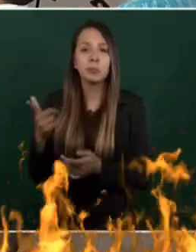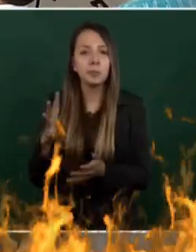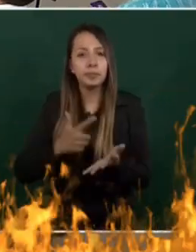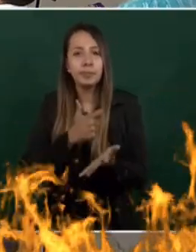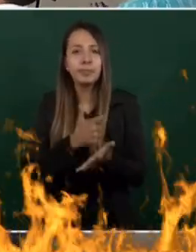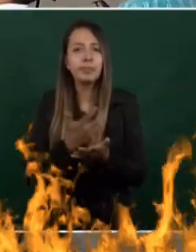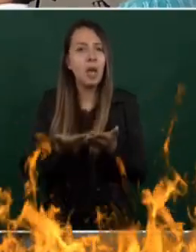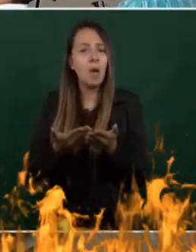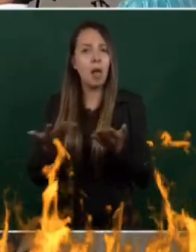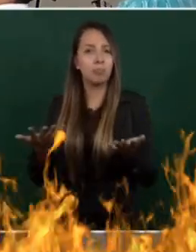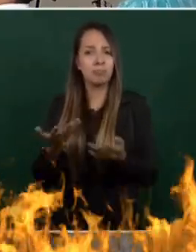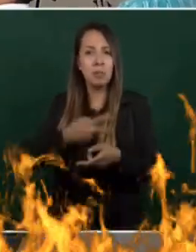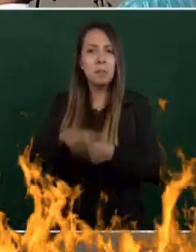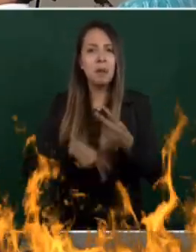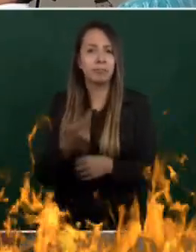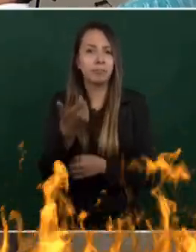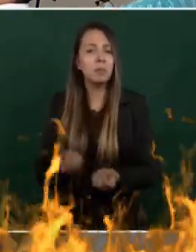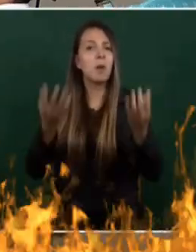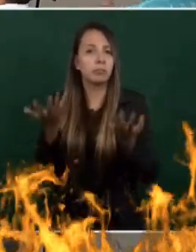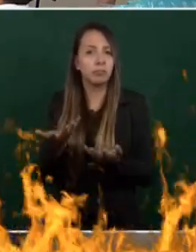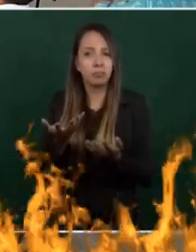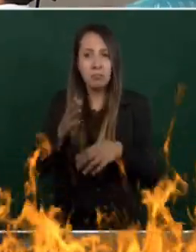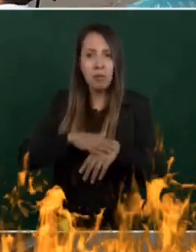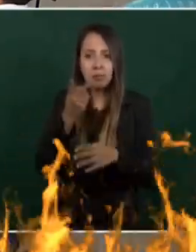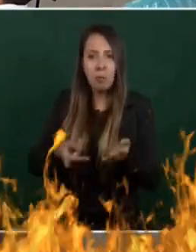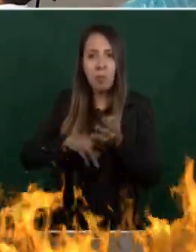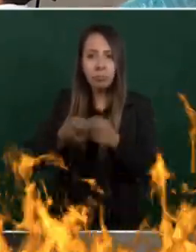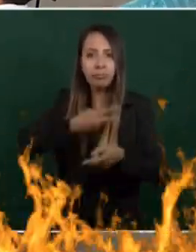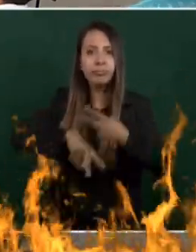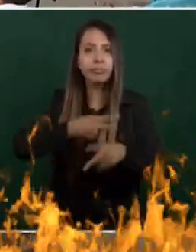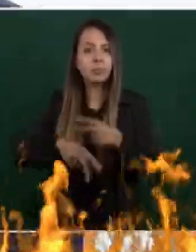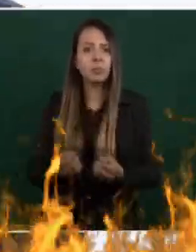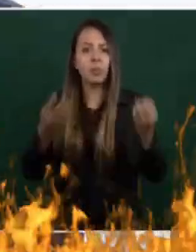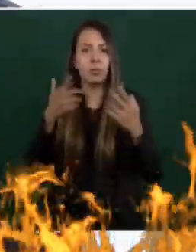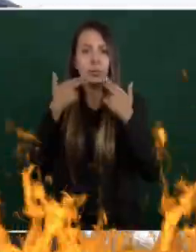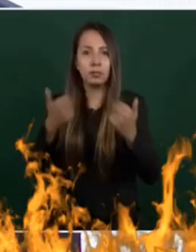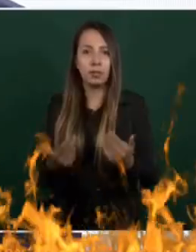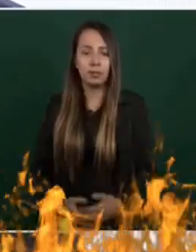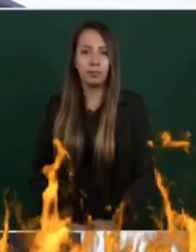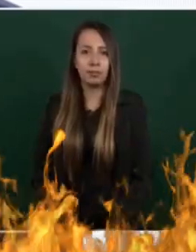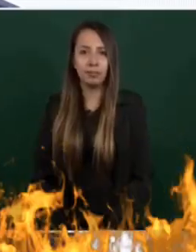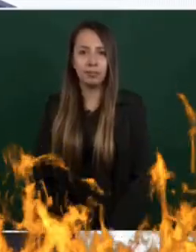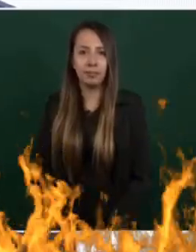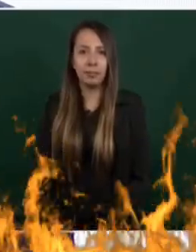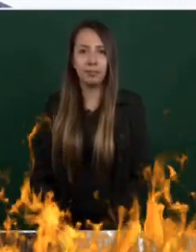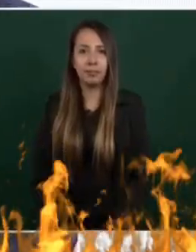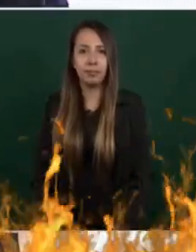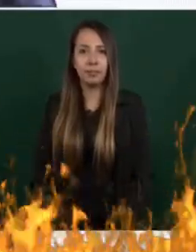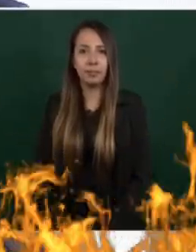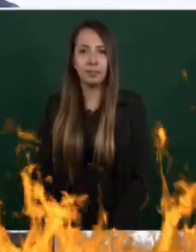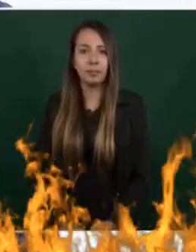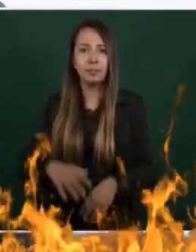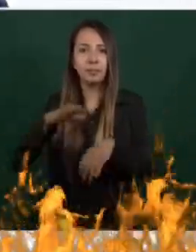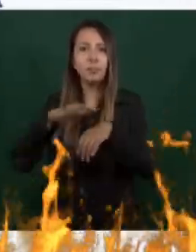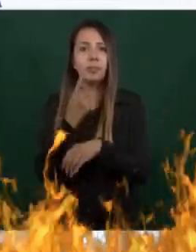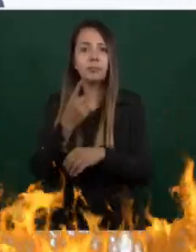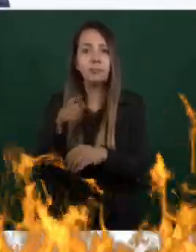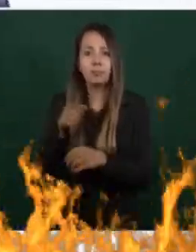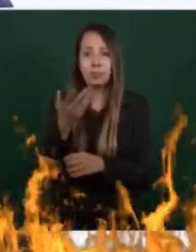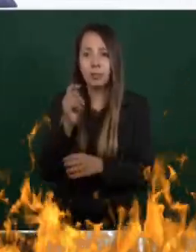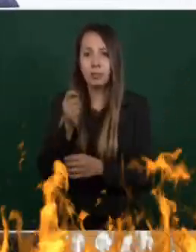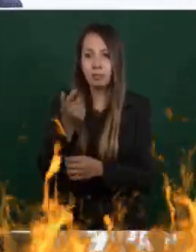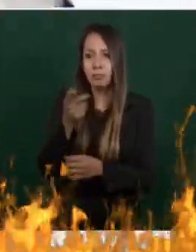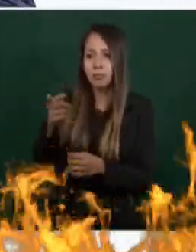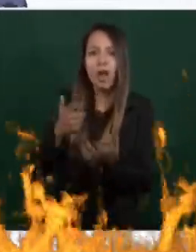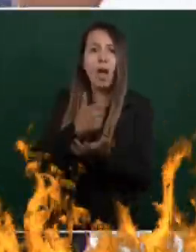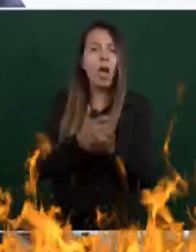ahora? ¿O cuánto ingresa adicional a la hacienda pública? Por tomar la decisión de cobrarles a